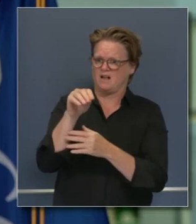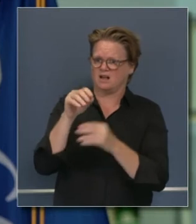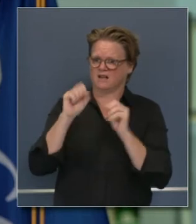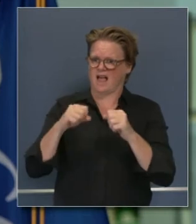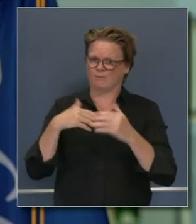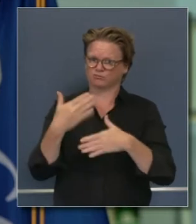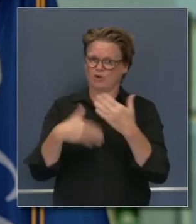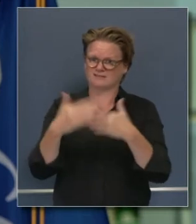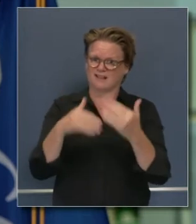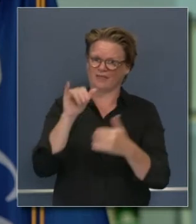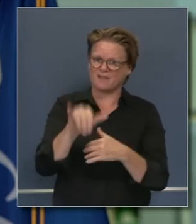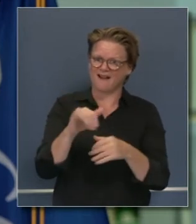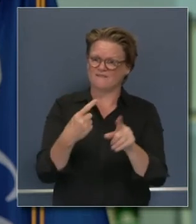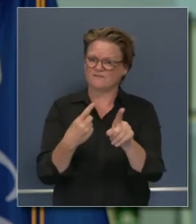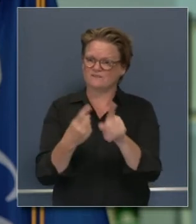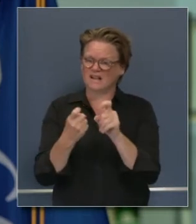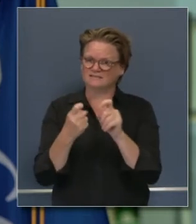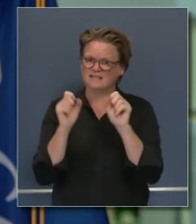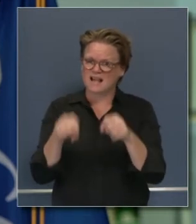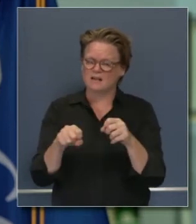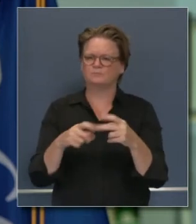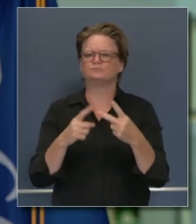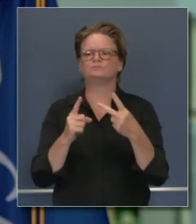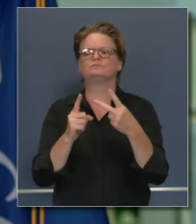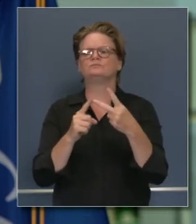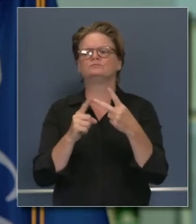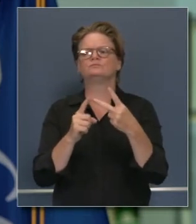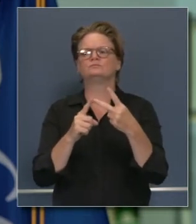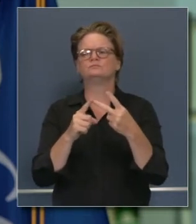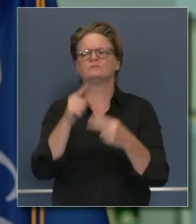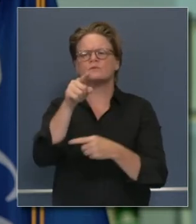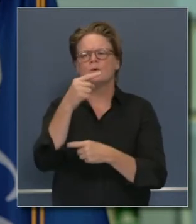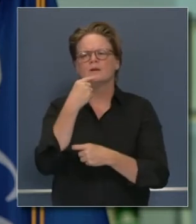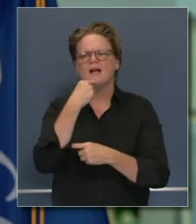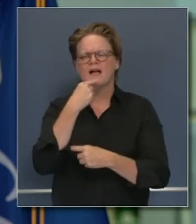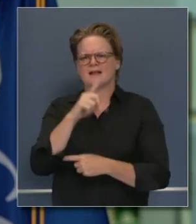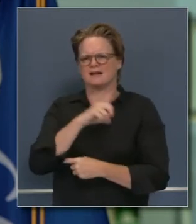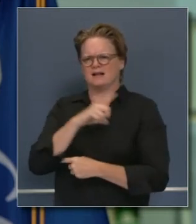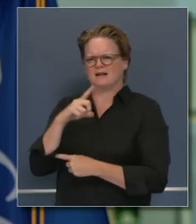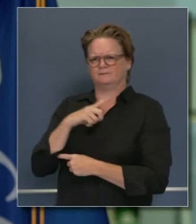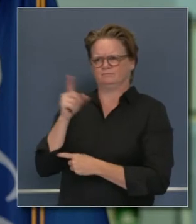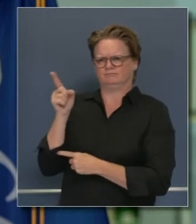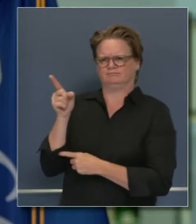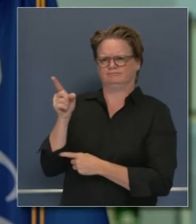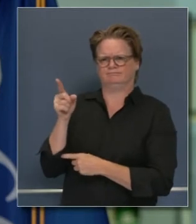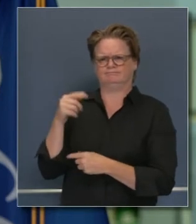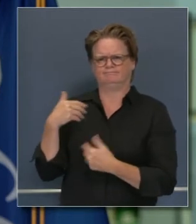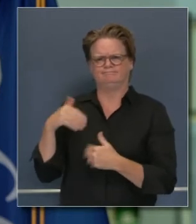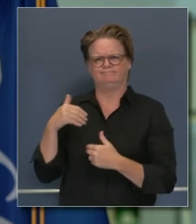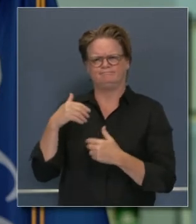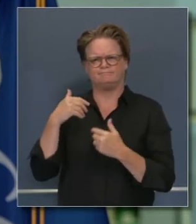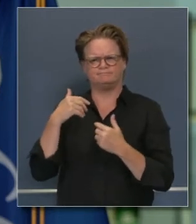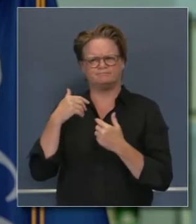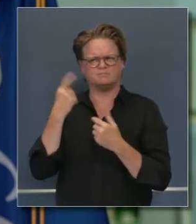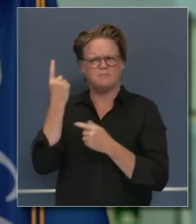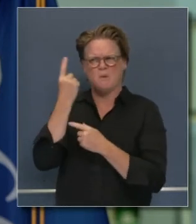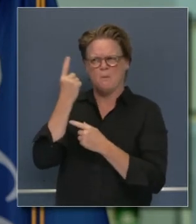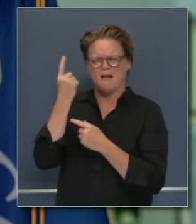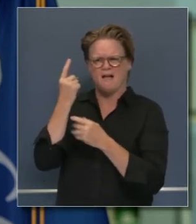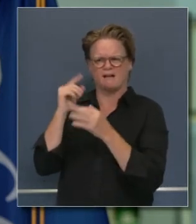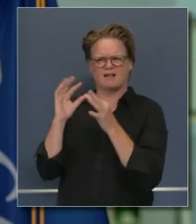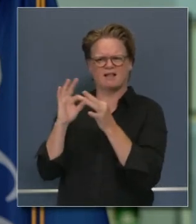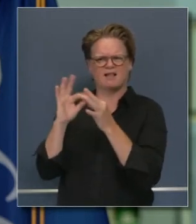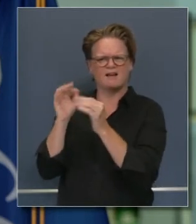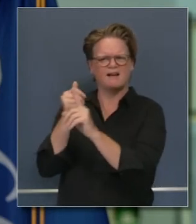pueden procesar por día ahora dada los eventos que ha pasado en la legislatura con algunos casos de